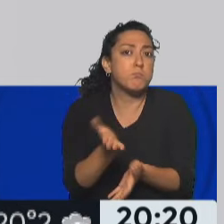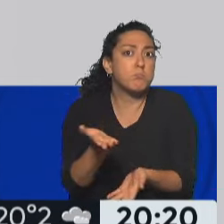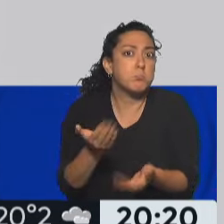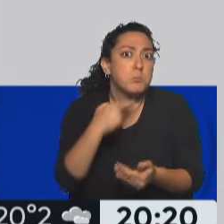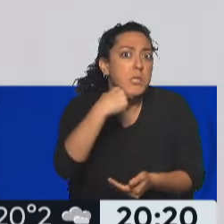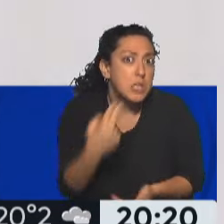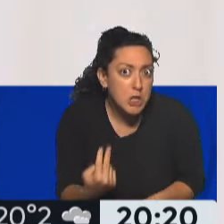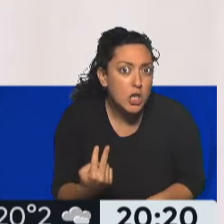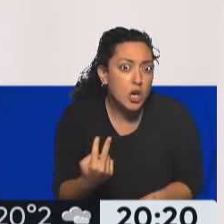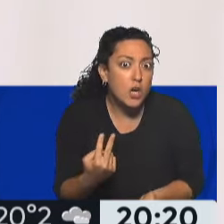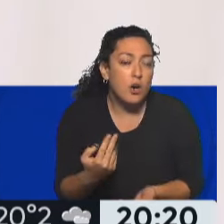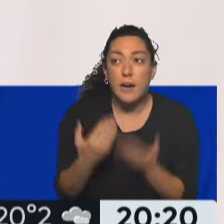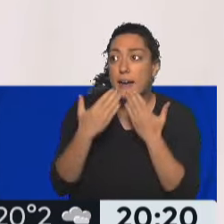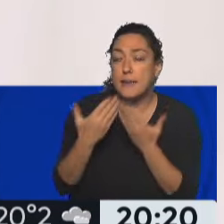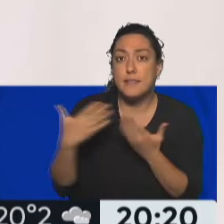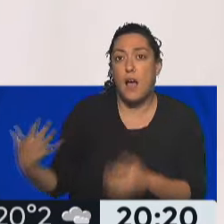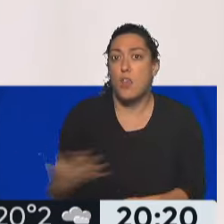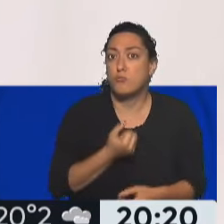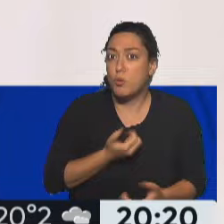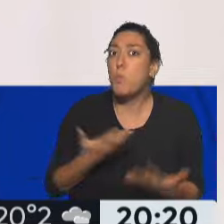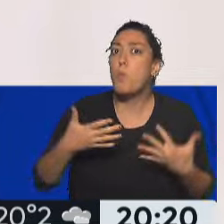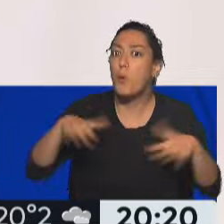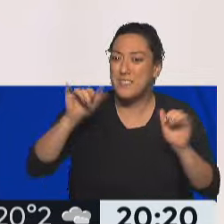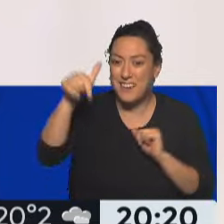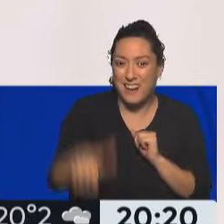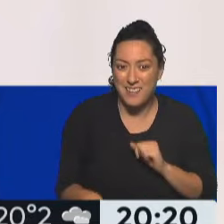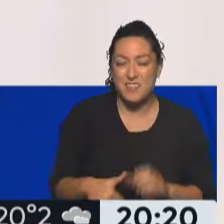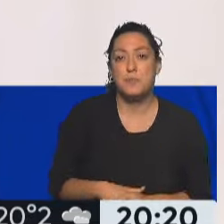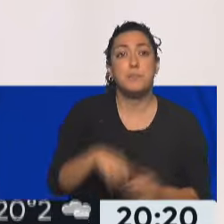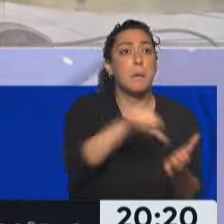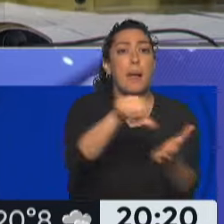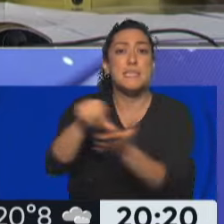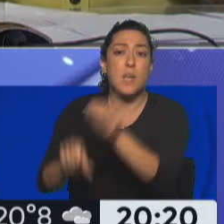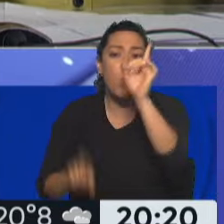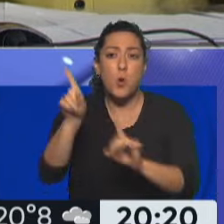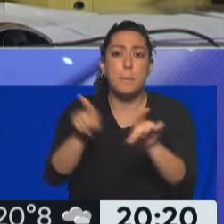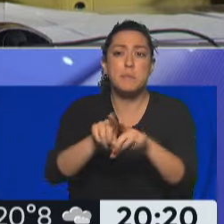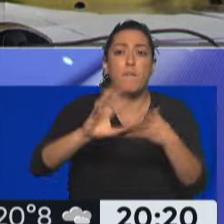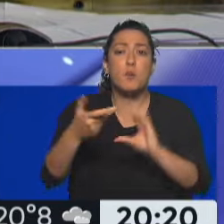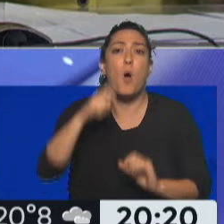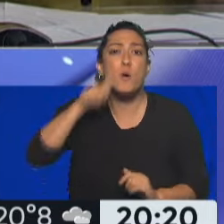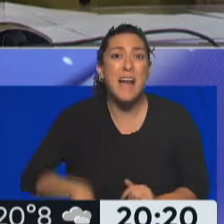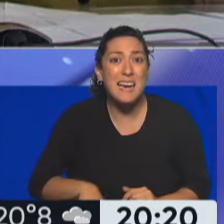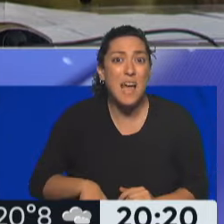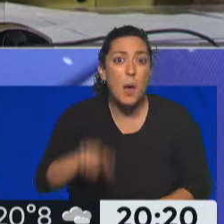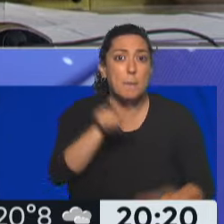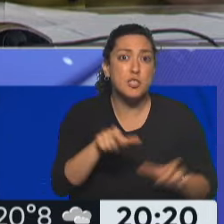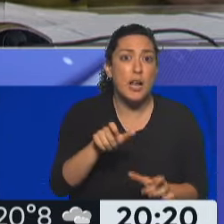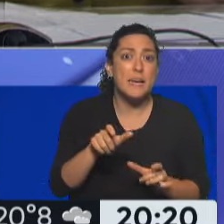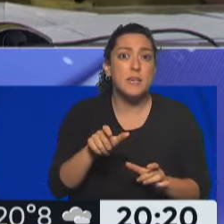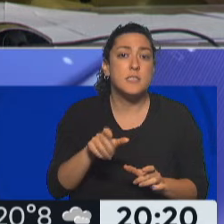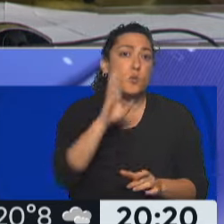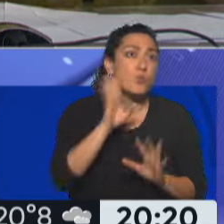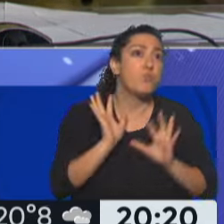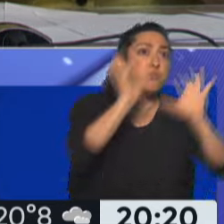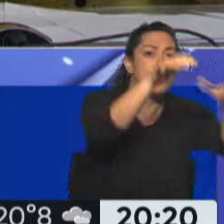niña, es a través de adopción. Adopción, correcto. Hay países como Ucrania, ¿cuánta gente viaja a Ucrania? O no solo a Estados Unidos, sino a